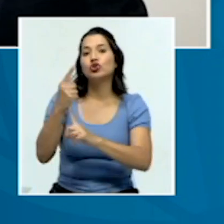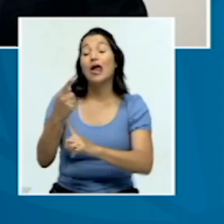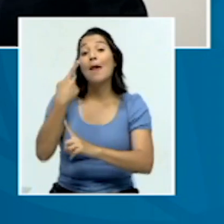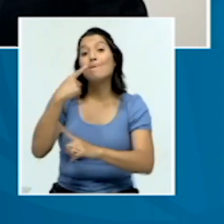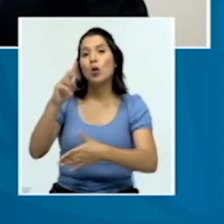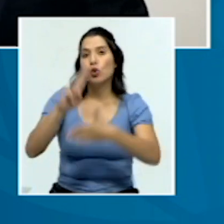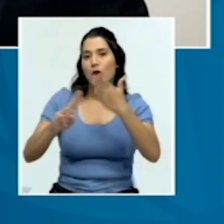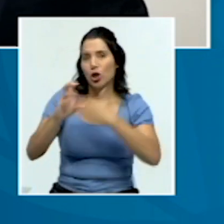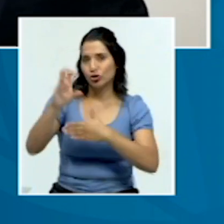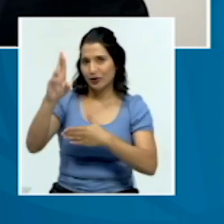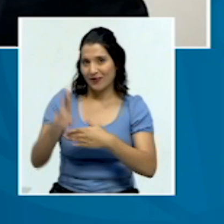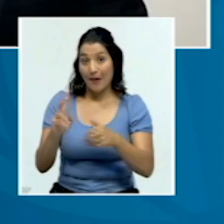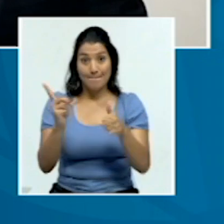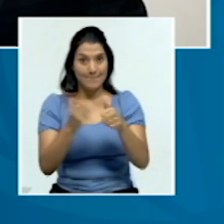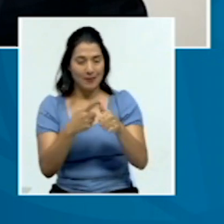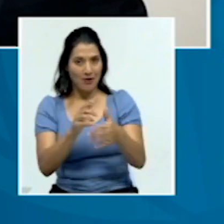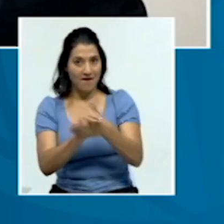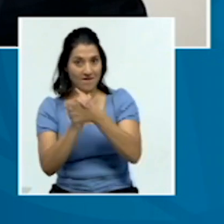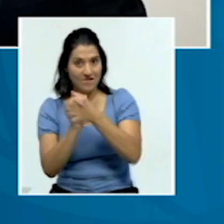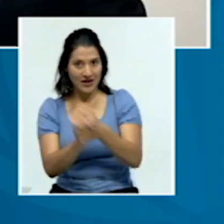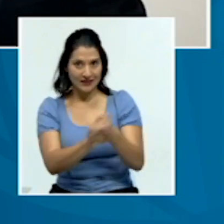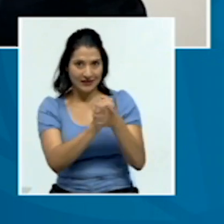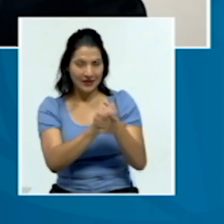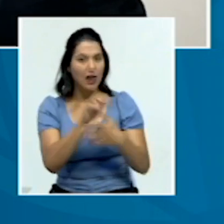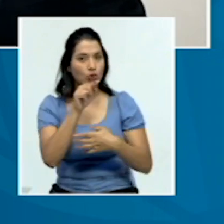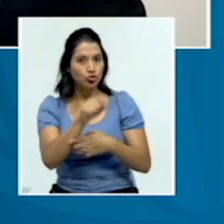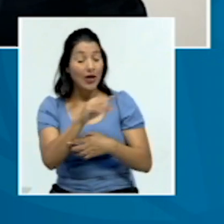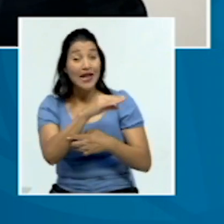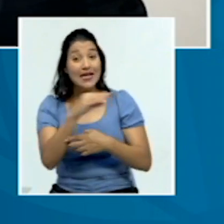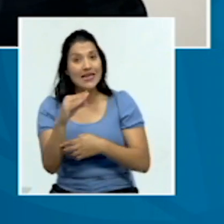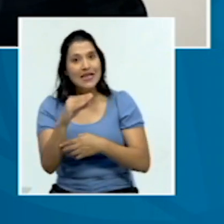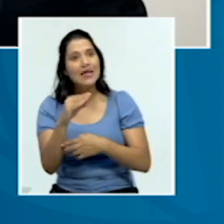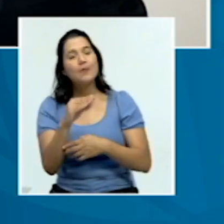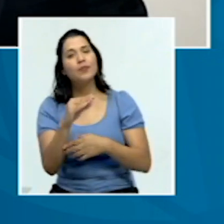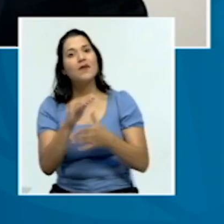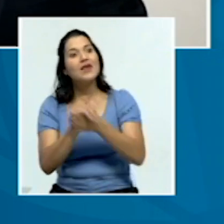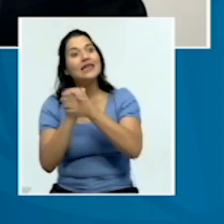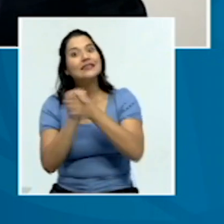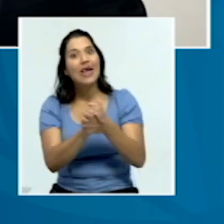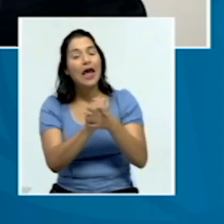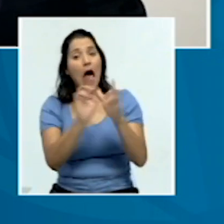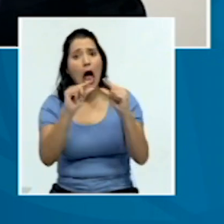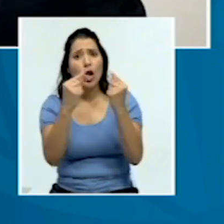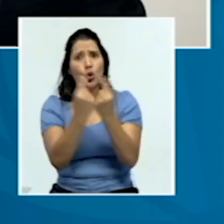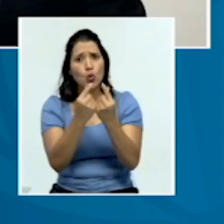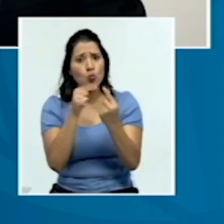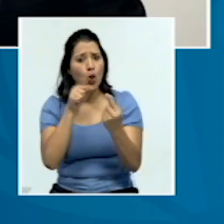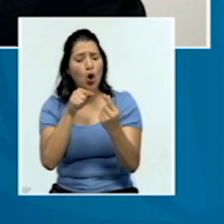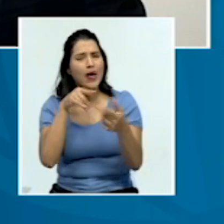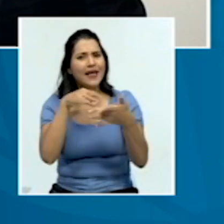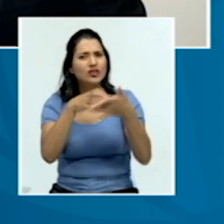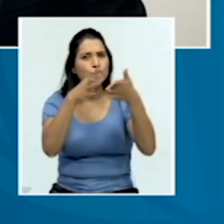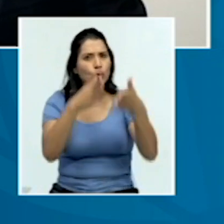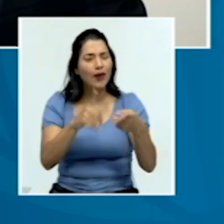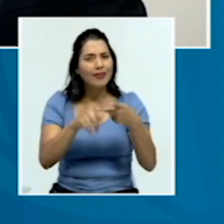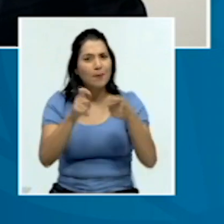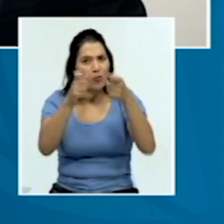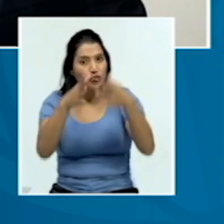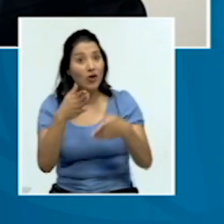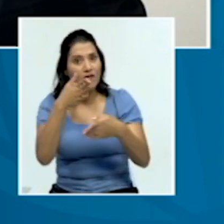Primero felicitarlo a usted y en su nombre al grupo de profesores y estudiantes que participaron del viaje.